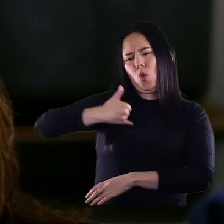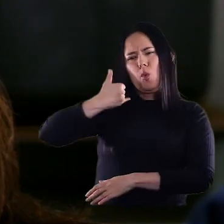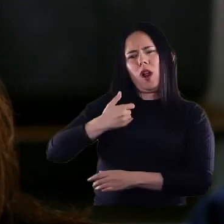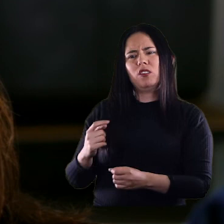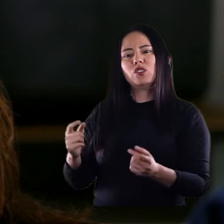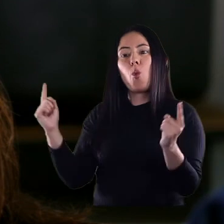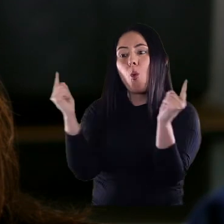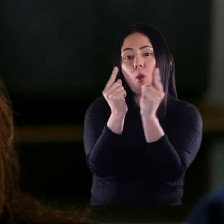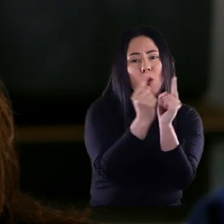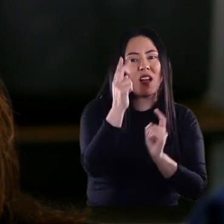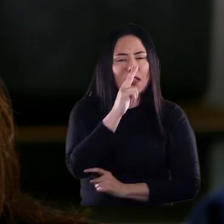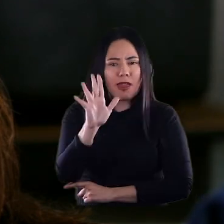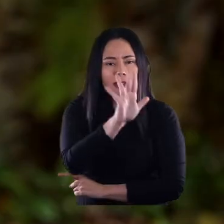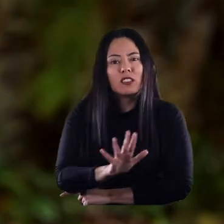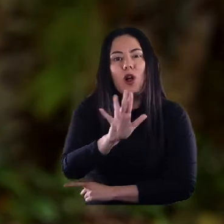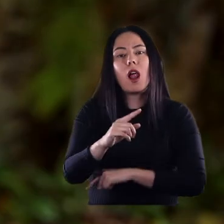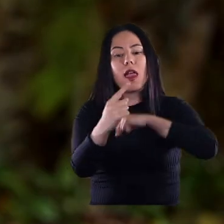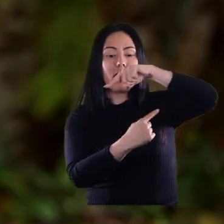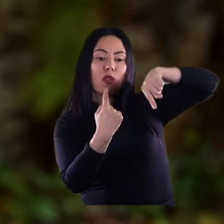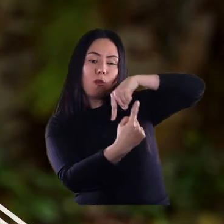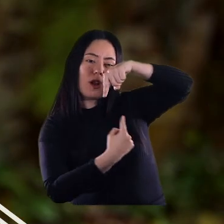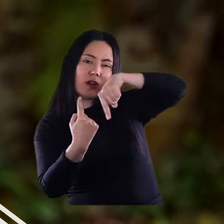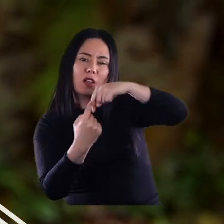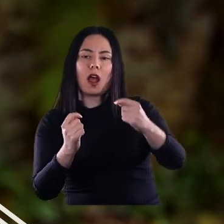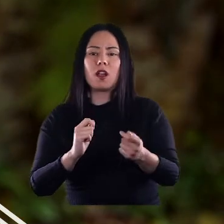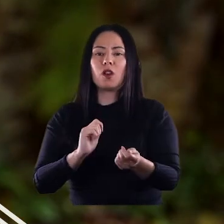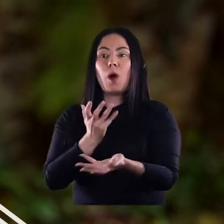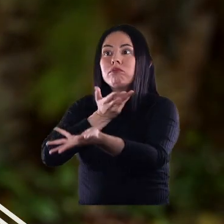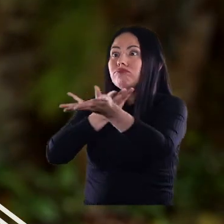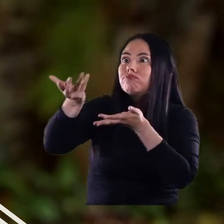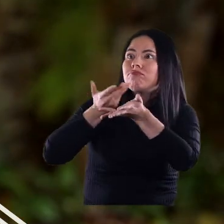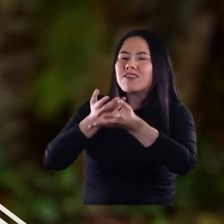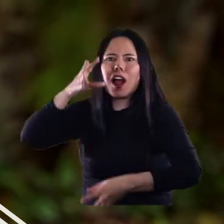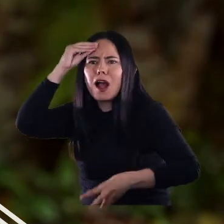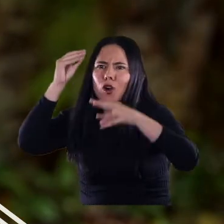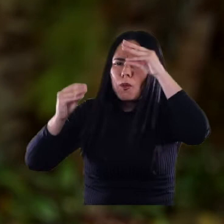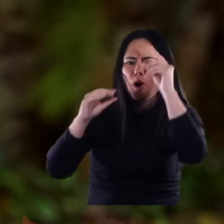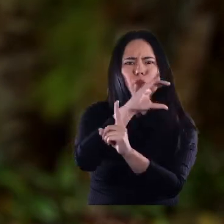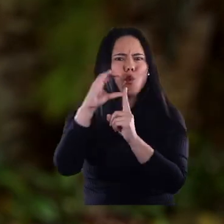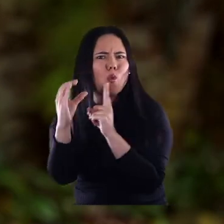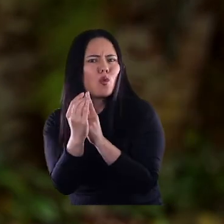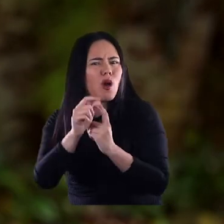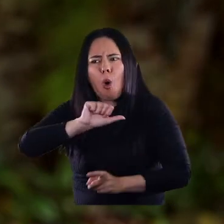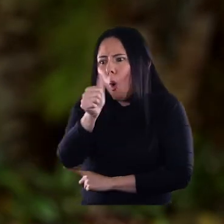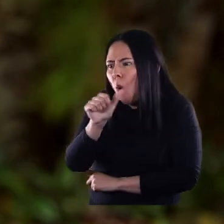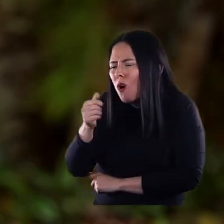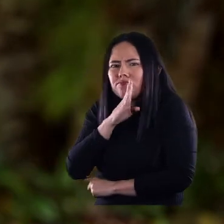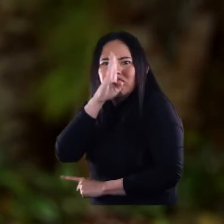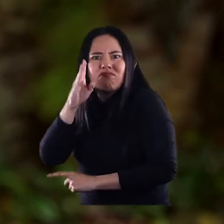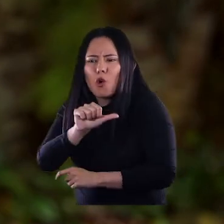participar de los encuentros nacionales, porque precisamente el turismo es poder intercambiar saberes, conocer otras culturas, conocer otros